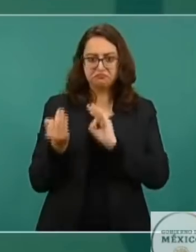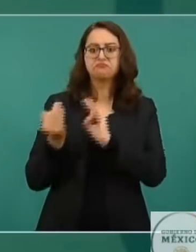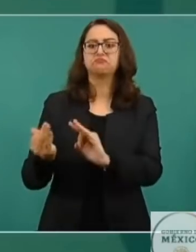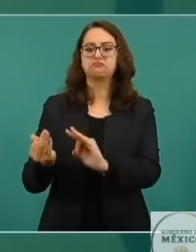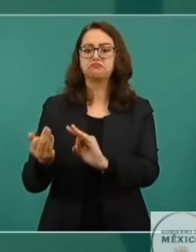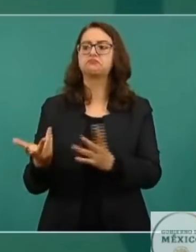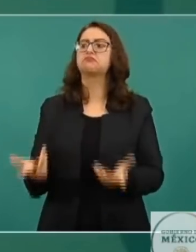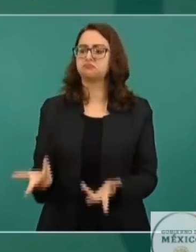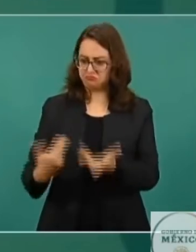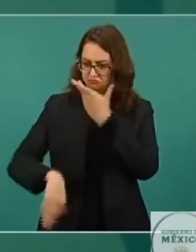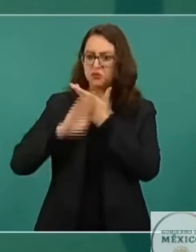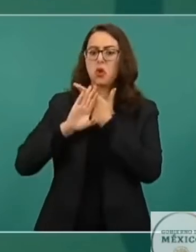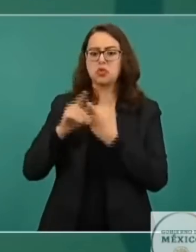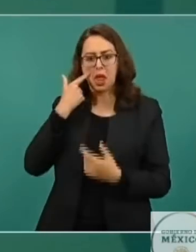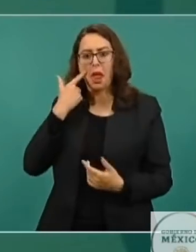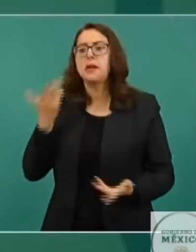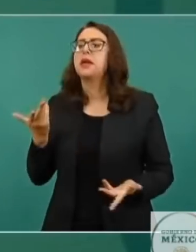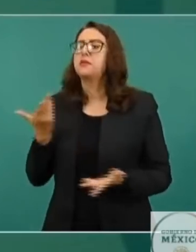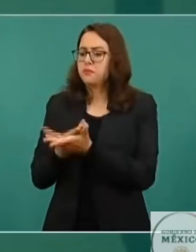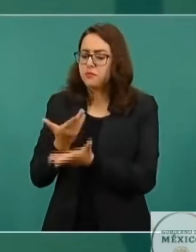del régimen Fox,